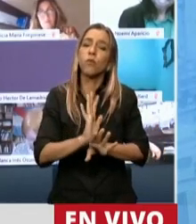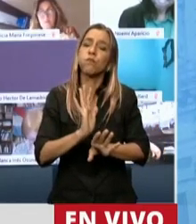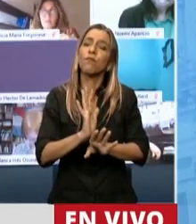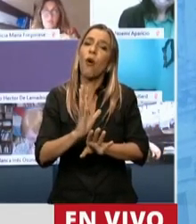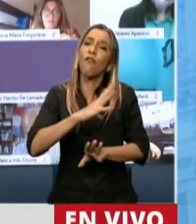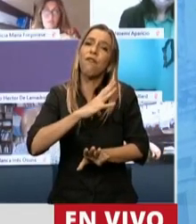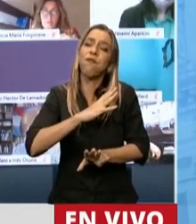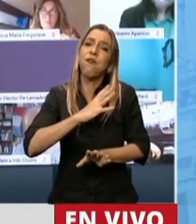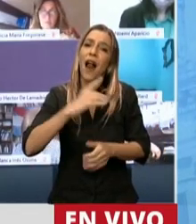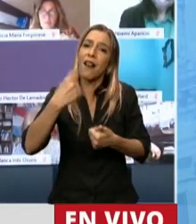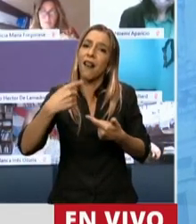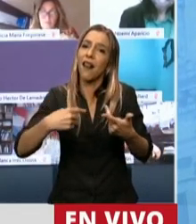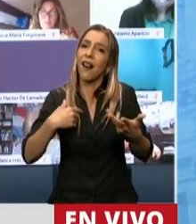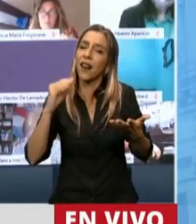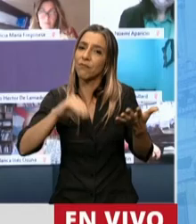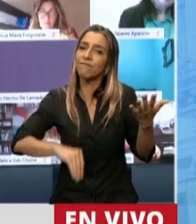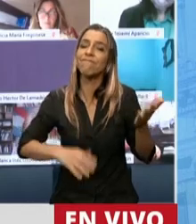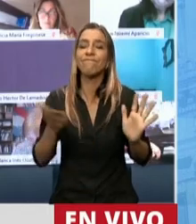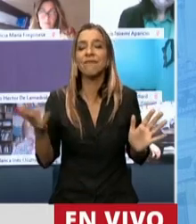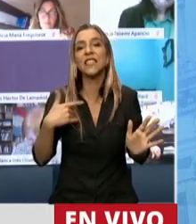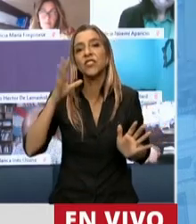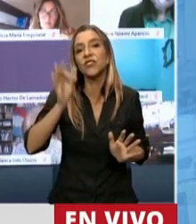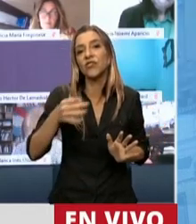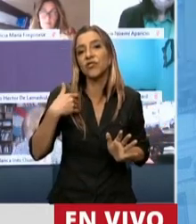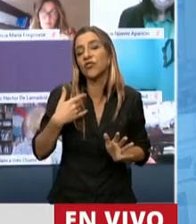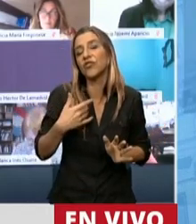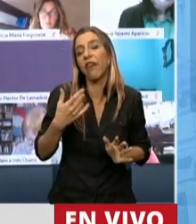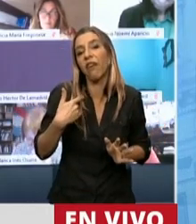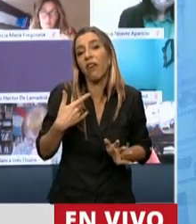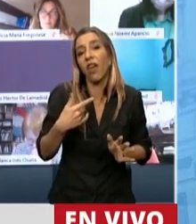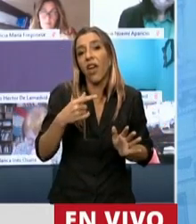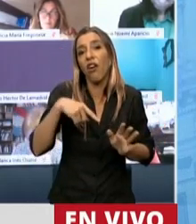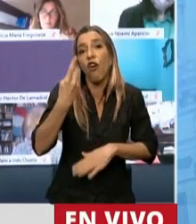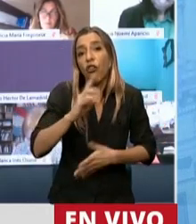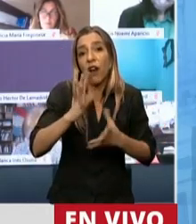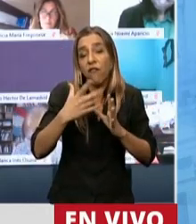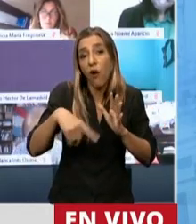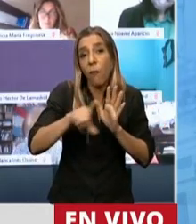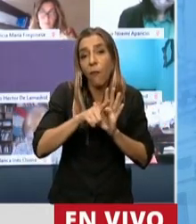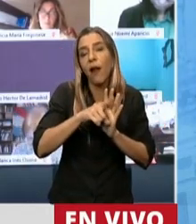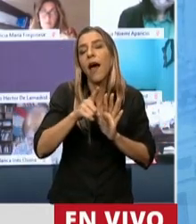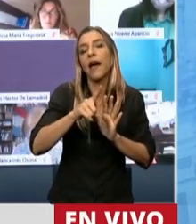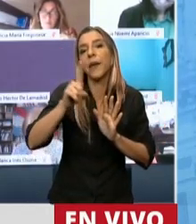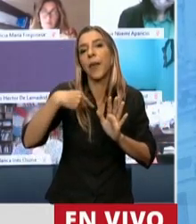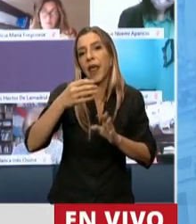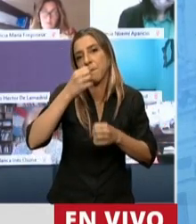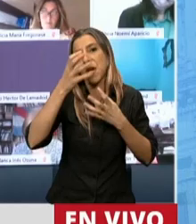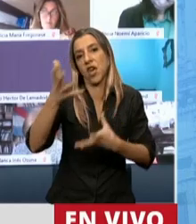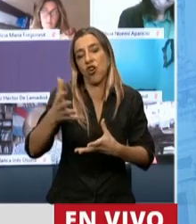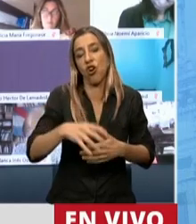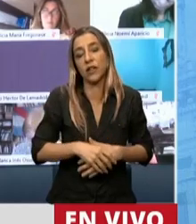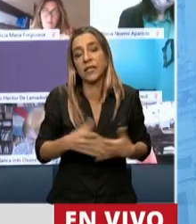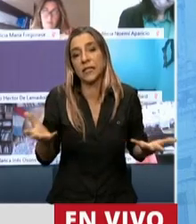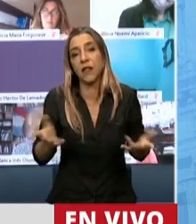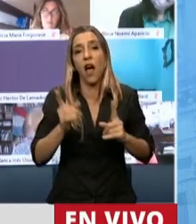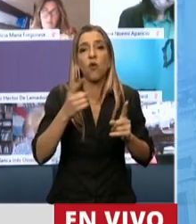y lejos va a estar de generar los efectos que podría estar dando. Y yo creo que las relaciones costo-beneficio acá no es un problema del lobby. Nos